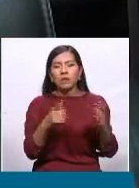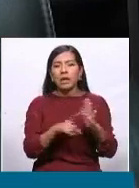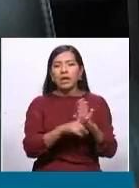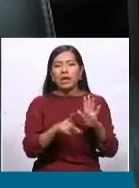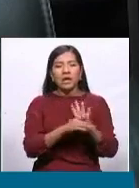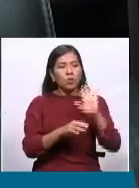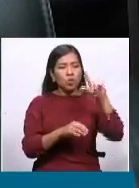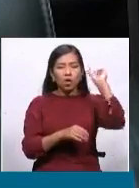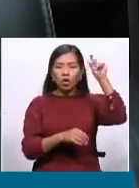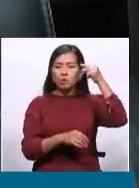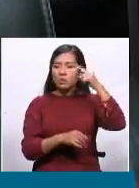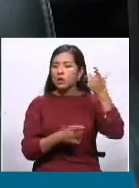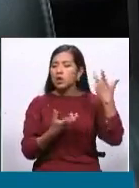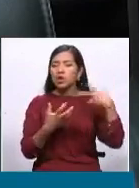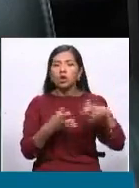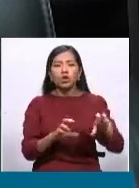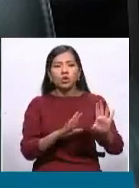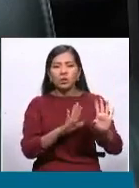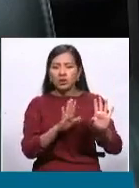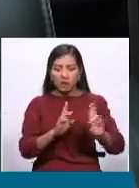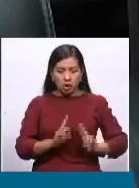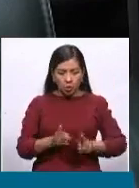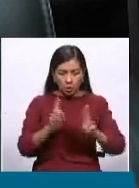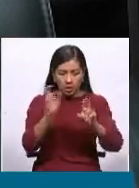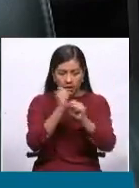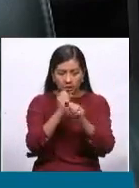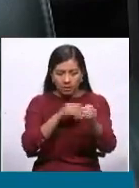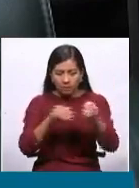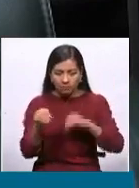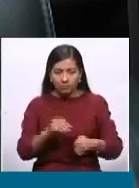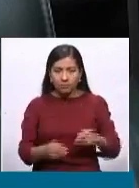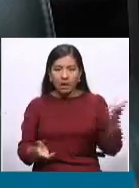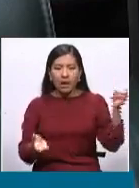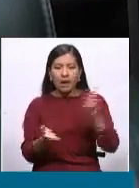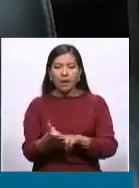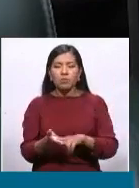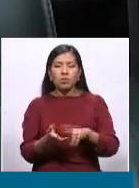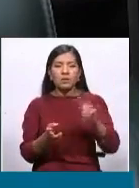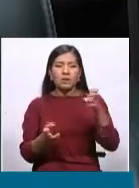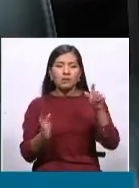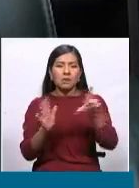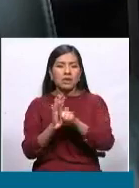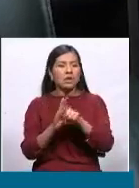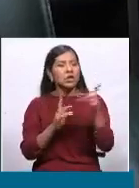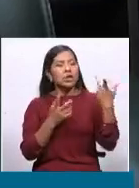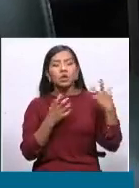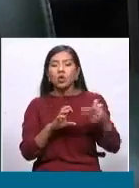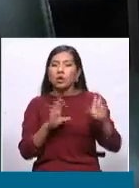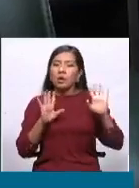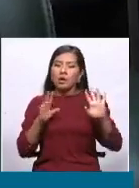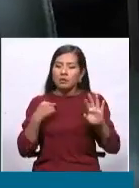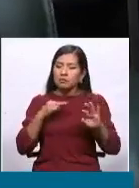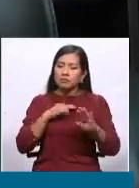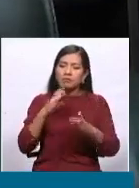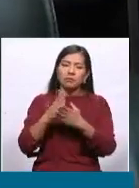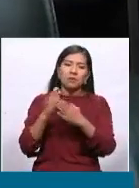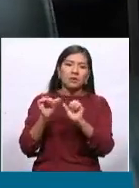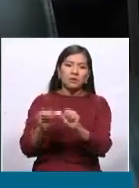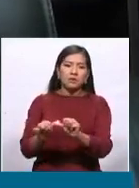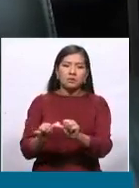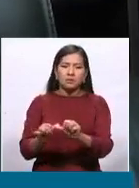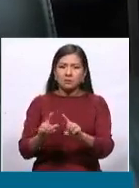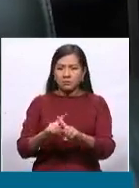no tiene voluntad política para acelerar la aprobación de esta ley y se tropieza con que la